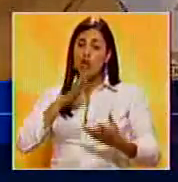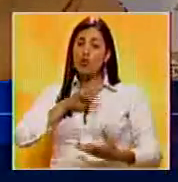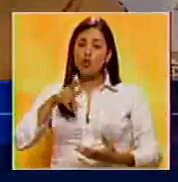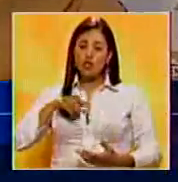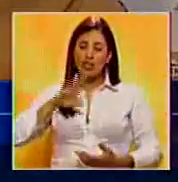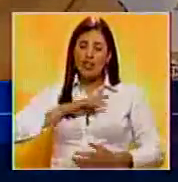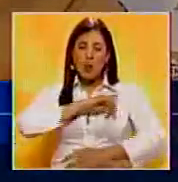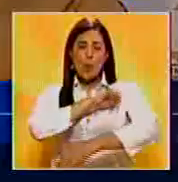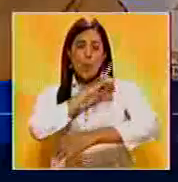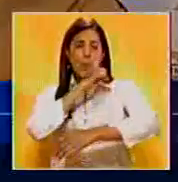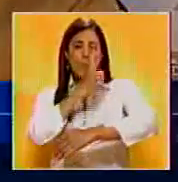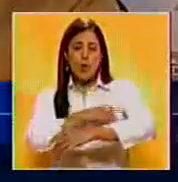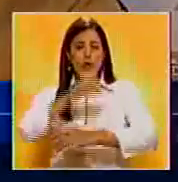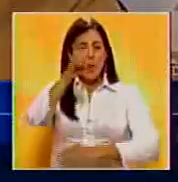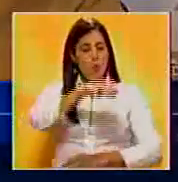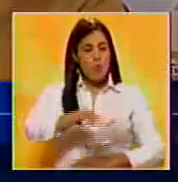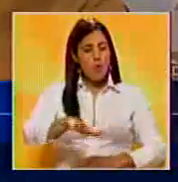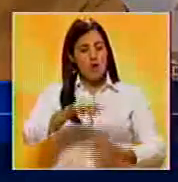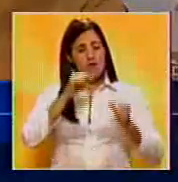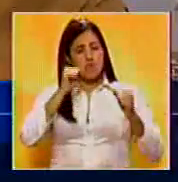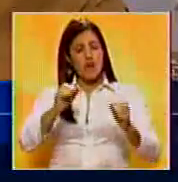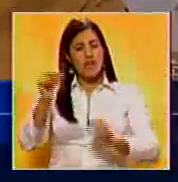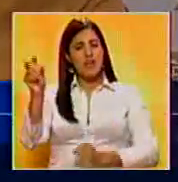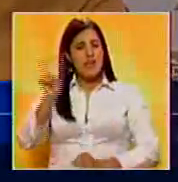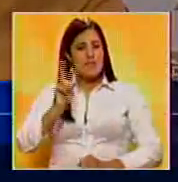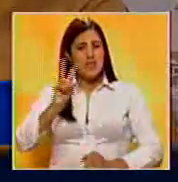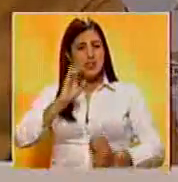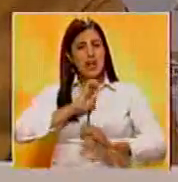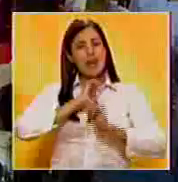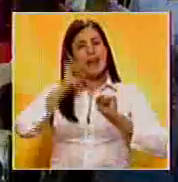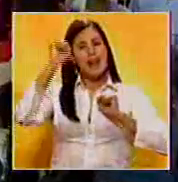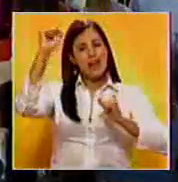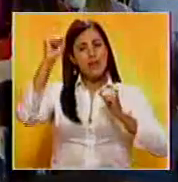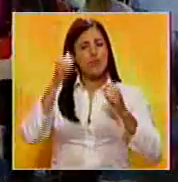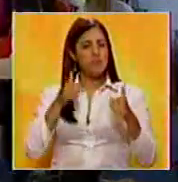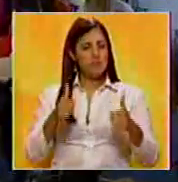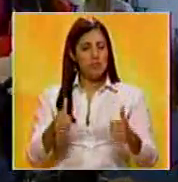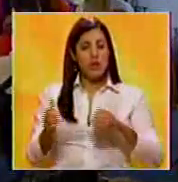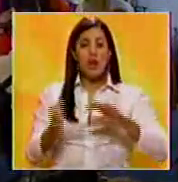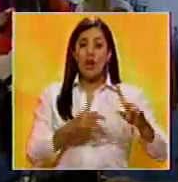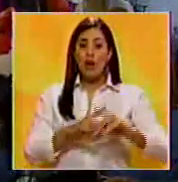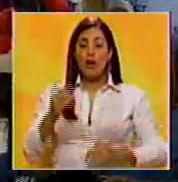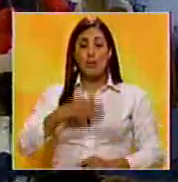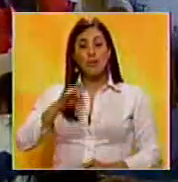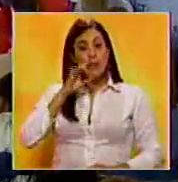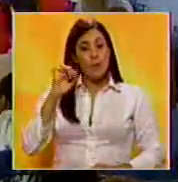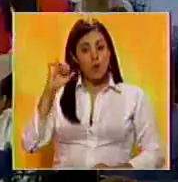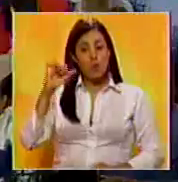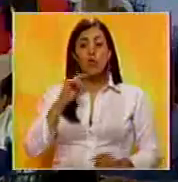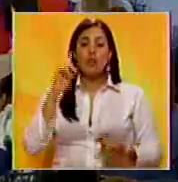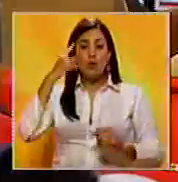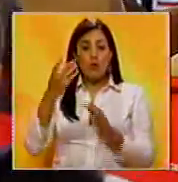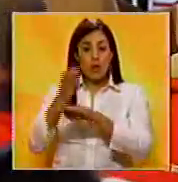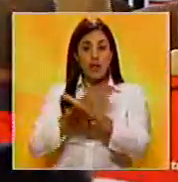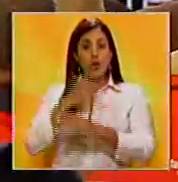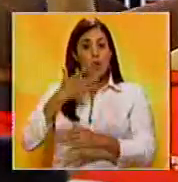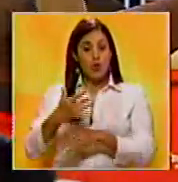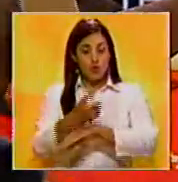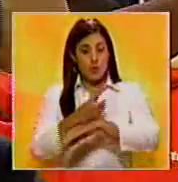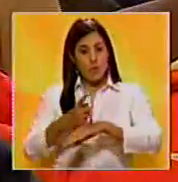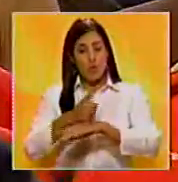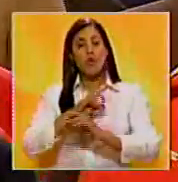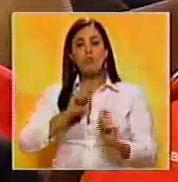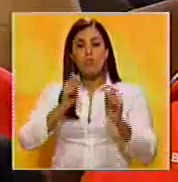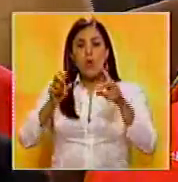tenemos un poderoso pueblo, tenemos una Venezuela heroica. El presidente de la República, Nicolás Maduro, recordó que en las próximas